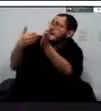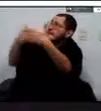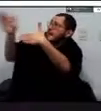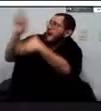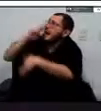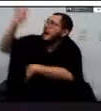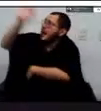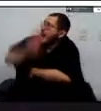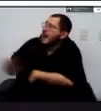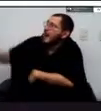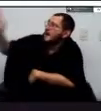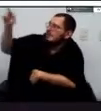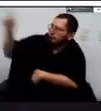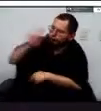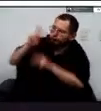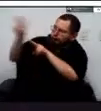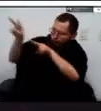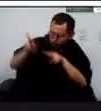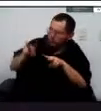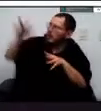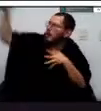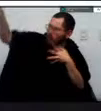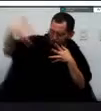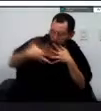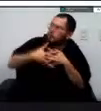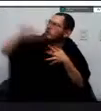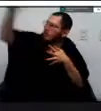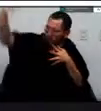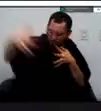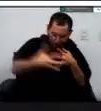la la edre de